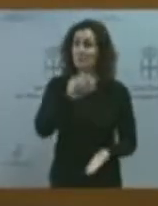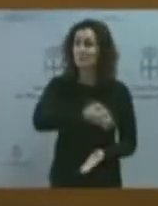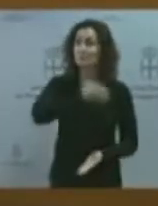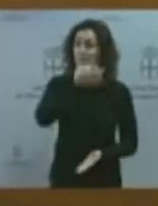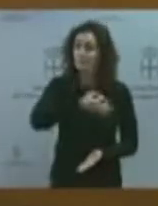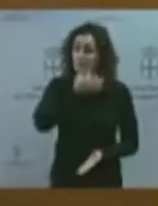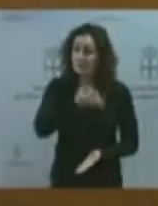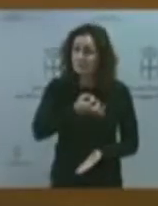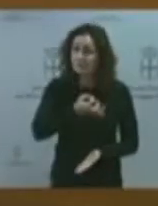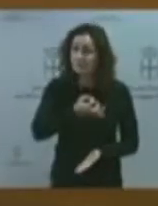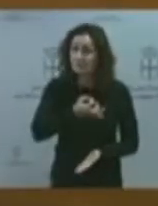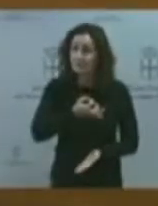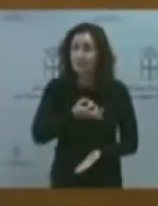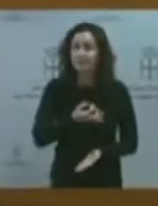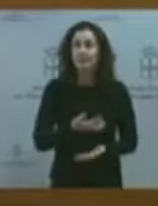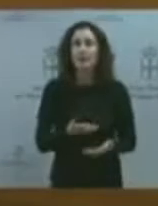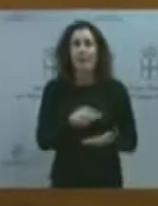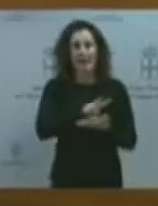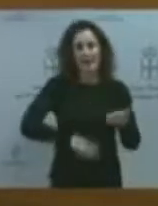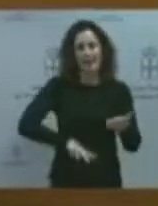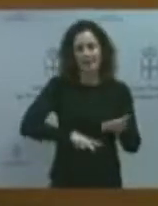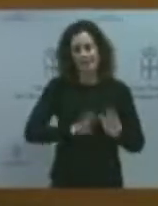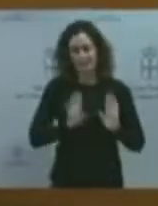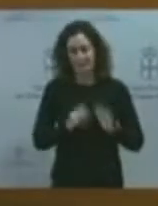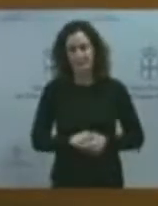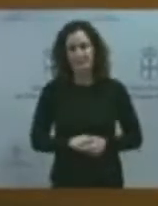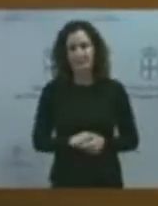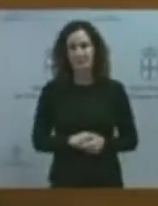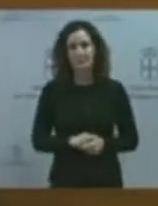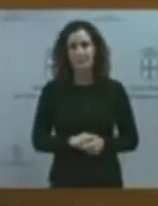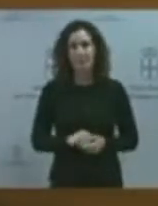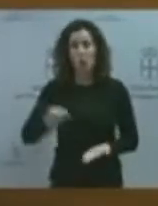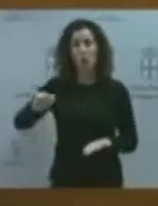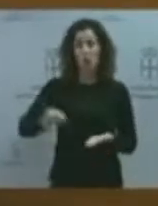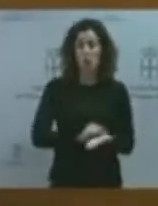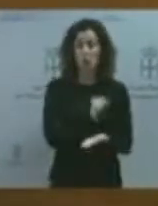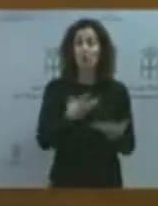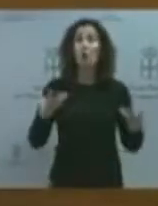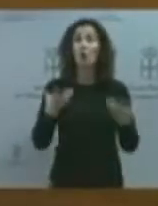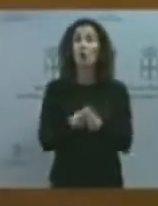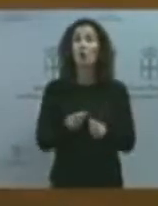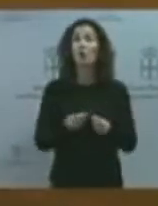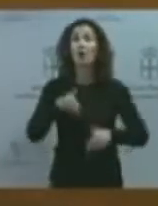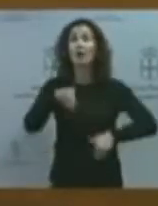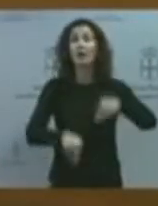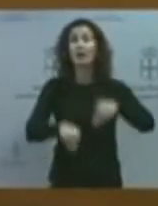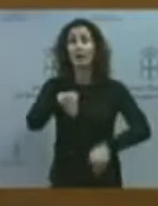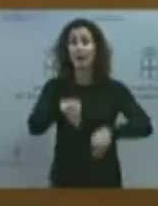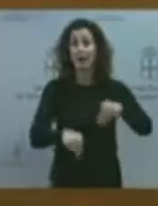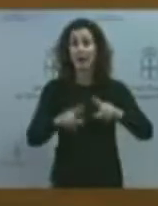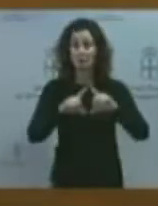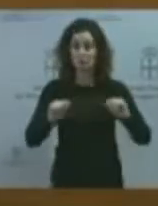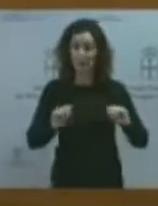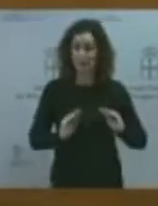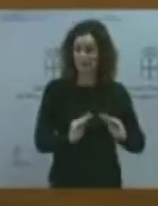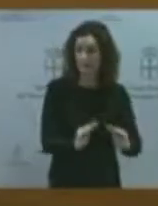puedo leer, con nuestro contrato con los electores. Nuestro contrato con los asturianos en esta materia dice lo siguiente,